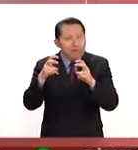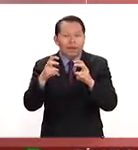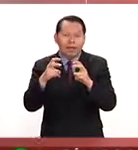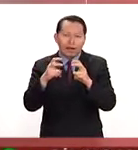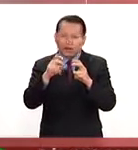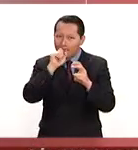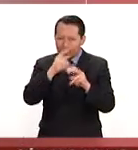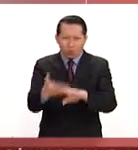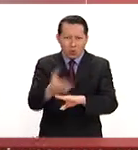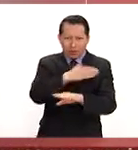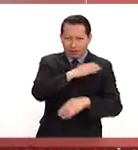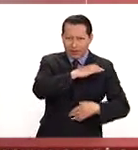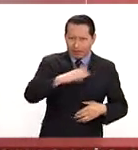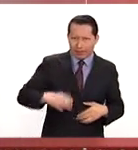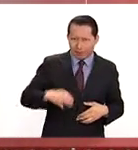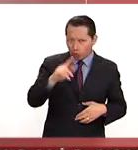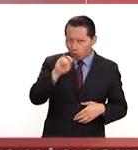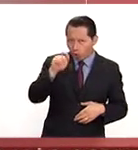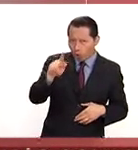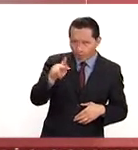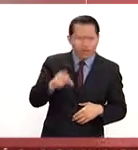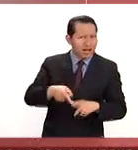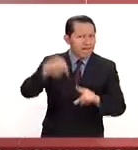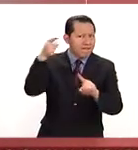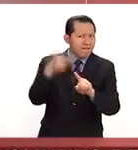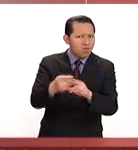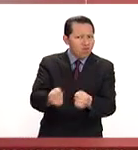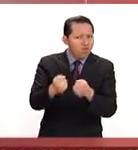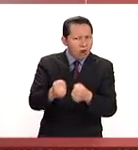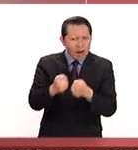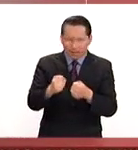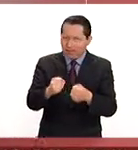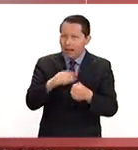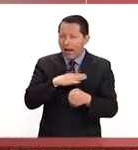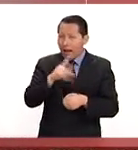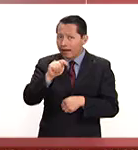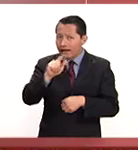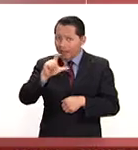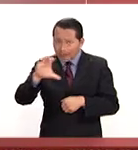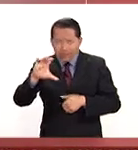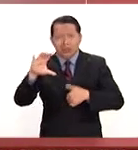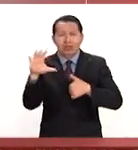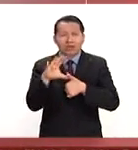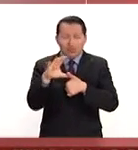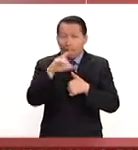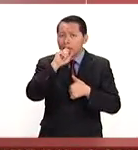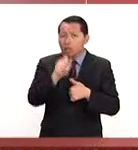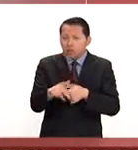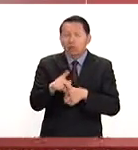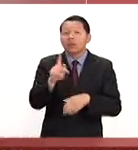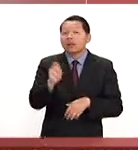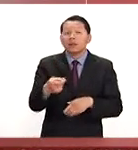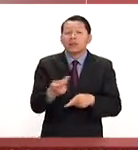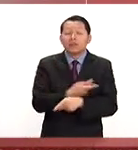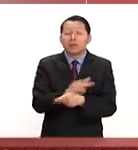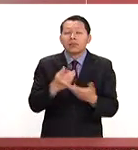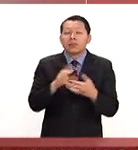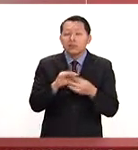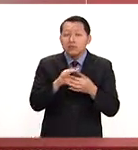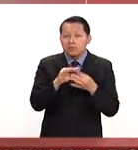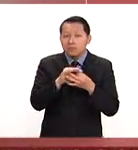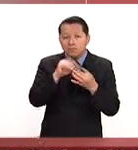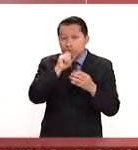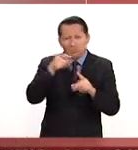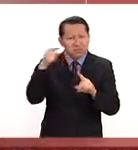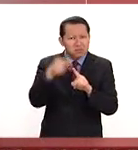la campaña presidencial del señor Donald Trump. Una de las primeras acciones de su presidencia fue colocar justamente el